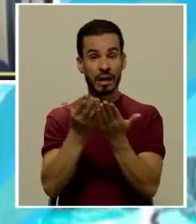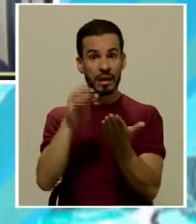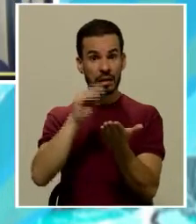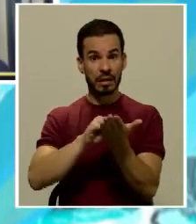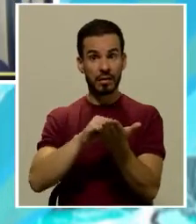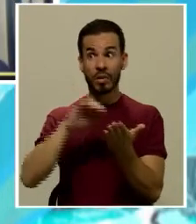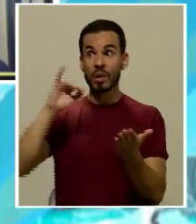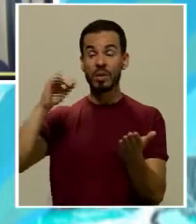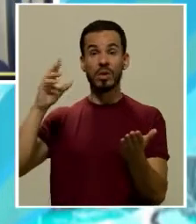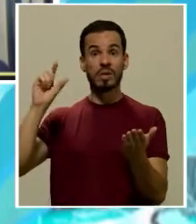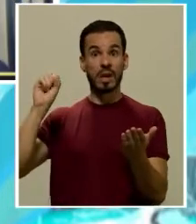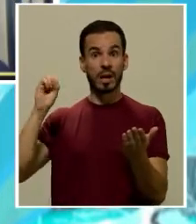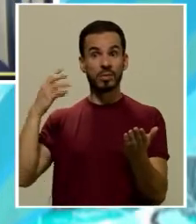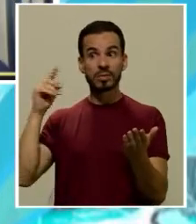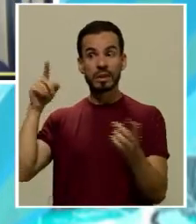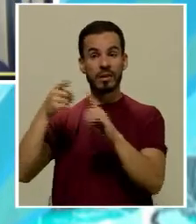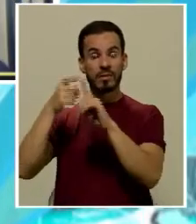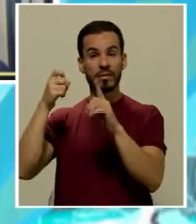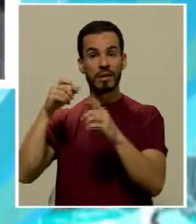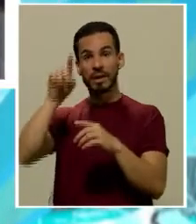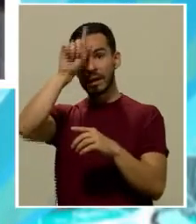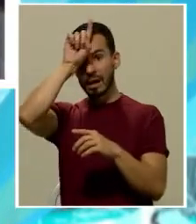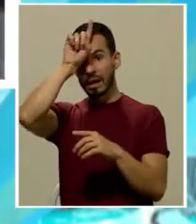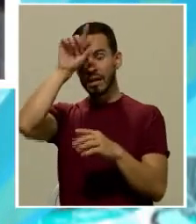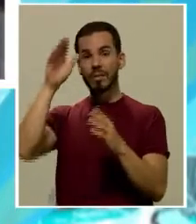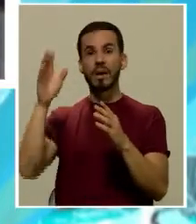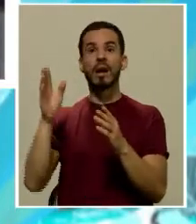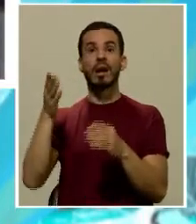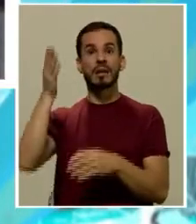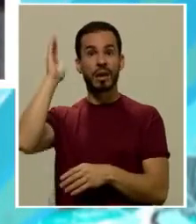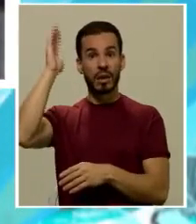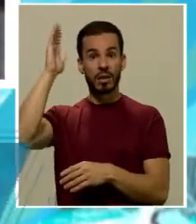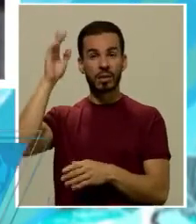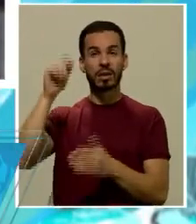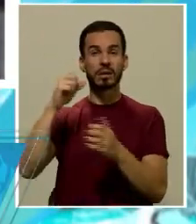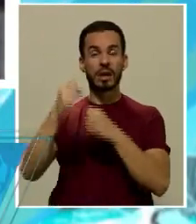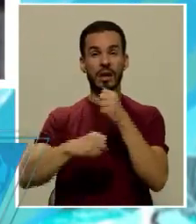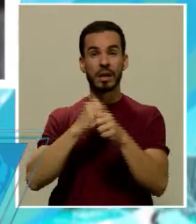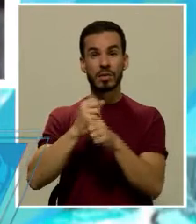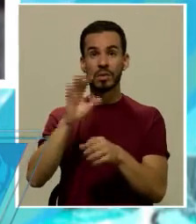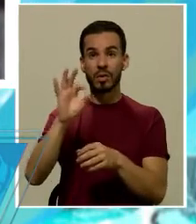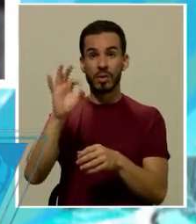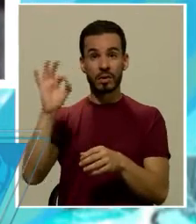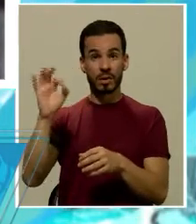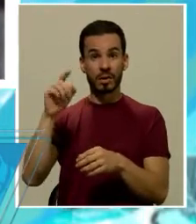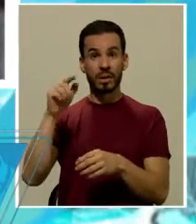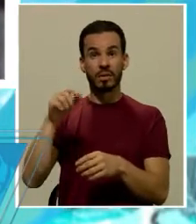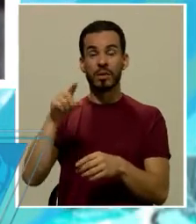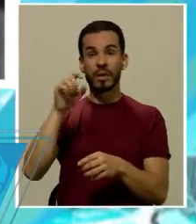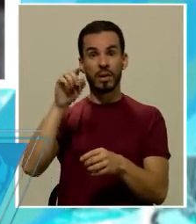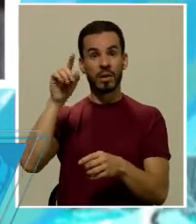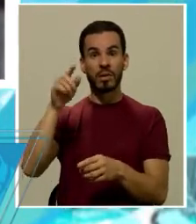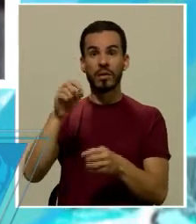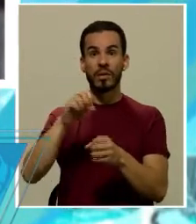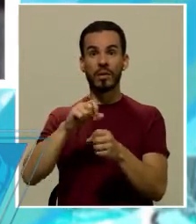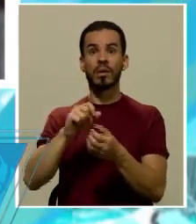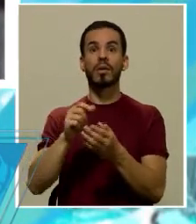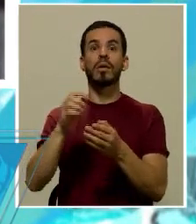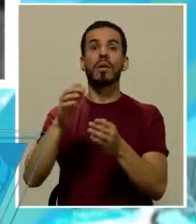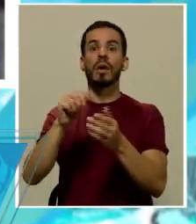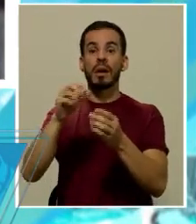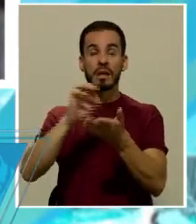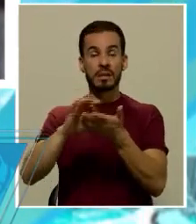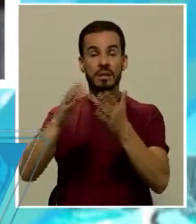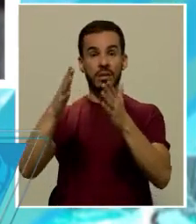hace esa referencia en Alemania, en un congreso en el año 99, los autores alemanes, incluso mi profesor